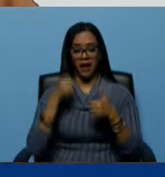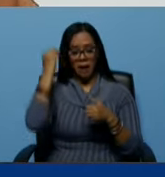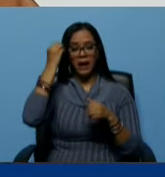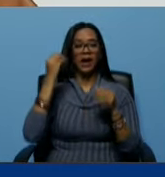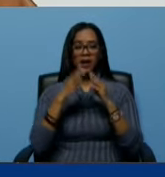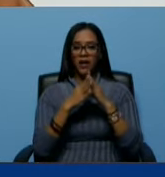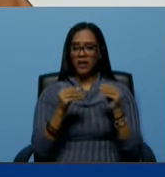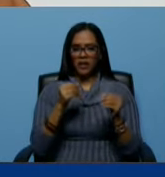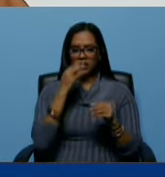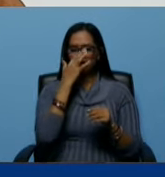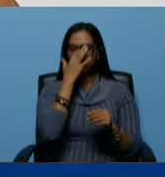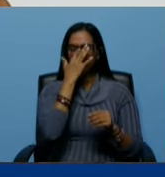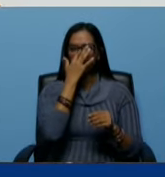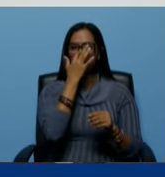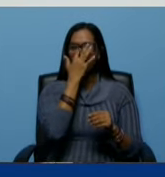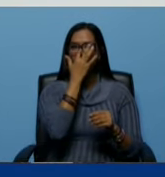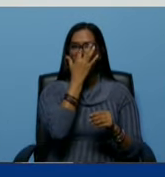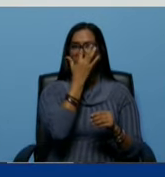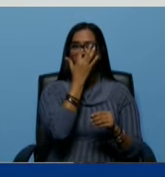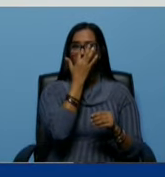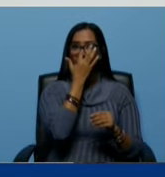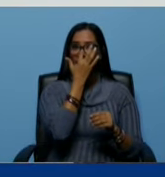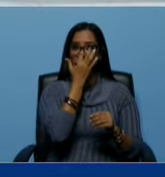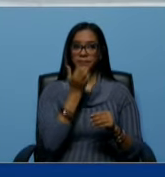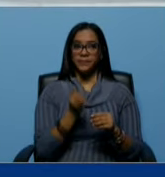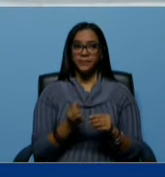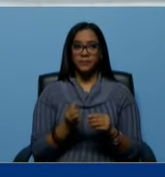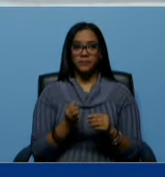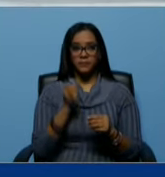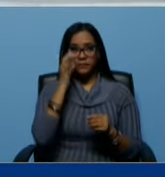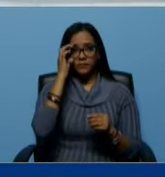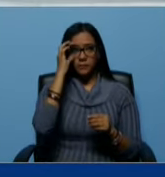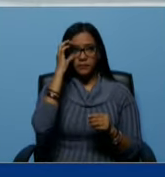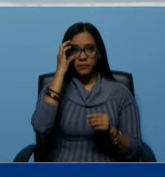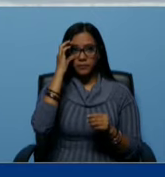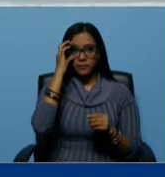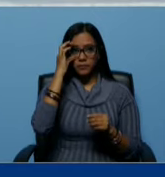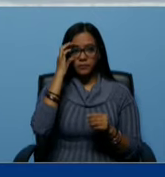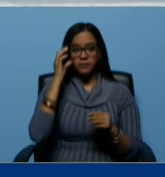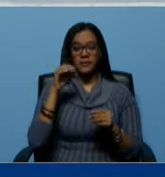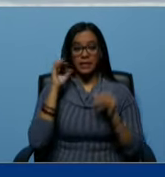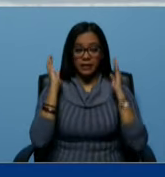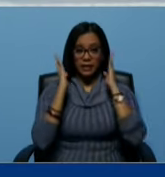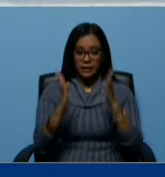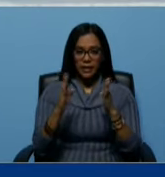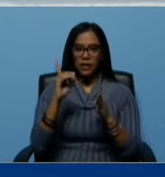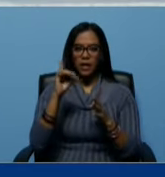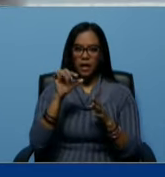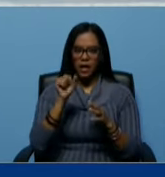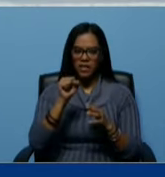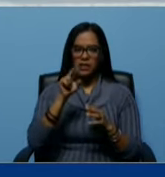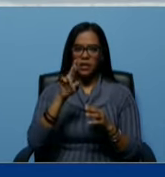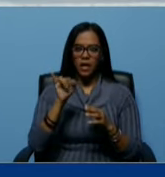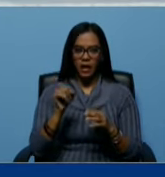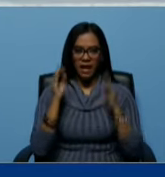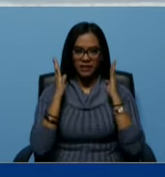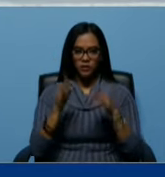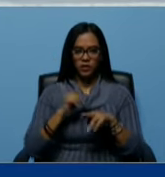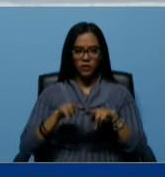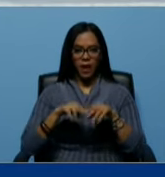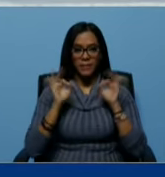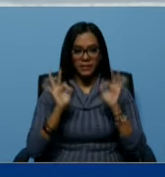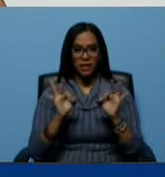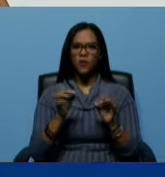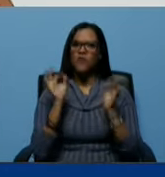totalmente bien pensado SRI atención a niños especiales es un buen centro de salud es un verdadero centro de salud